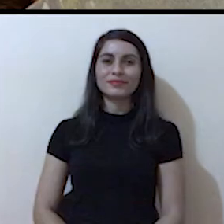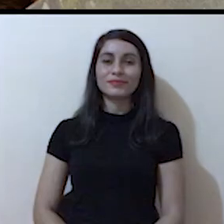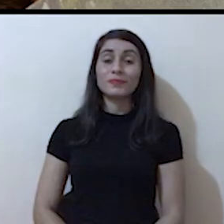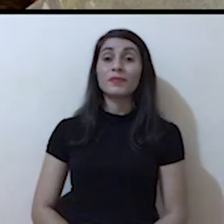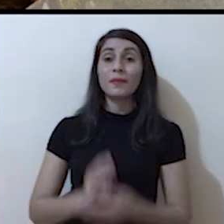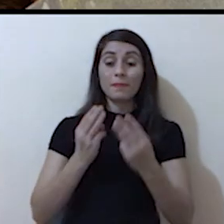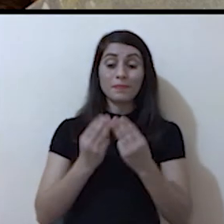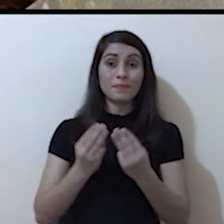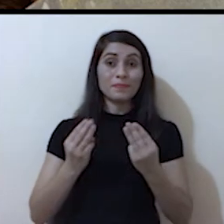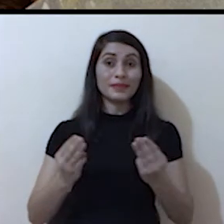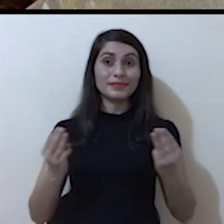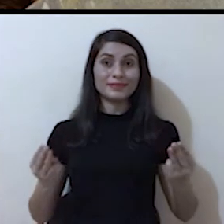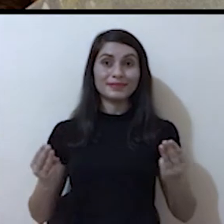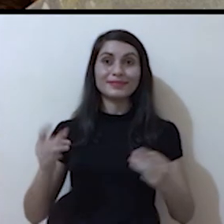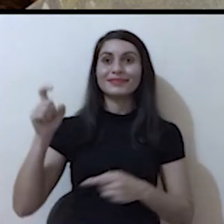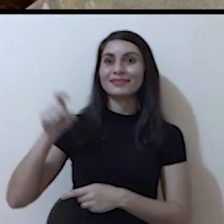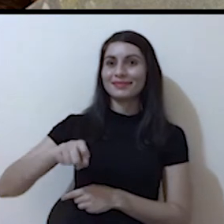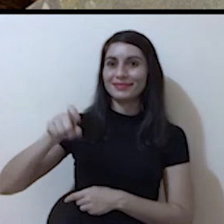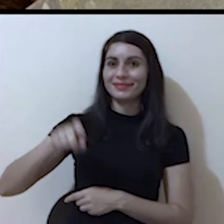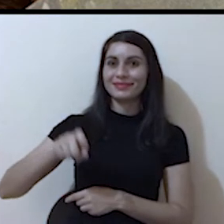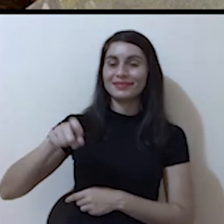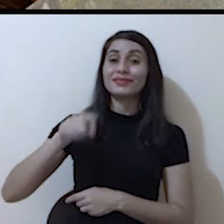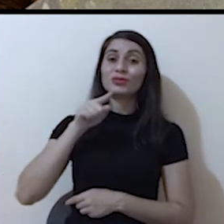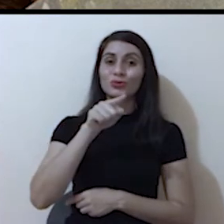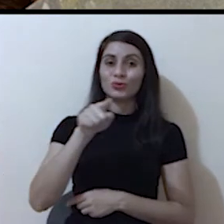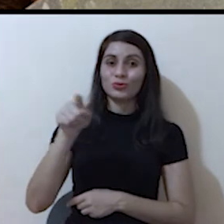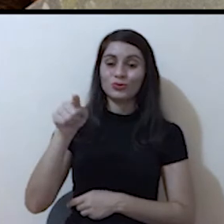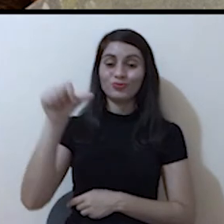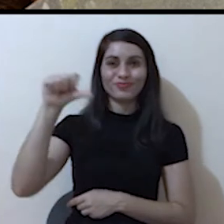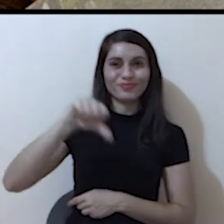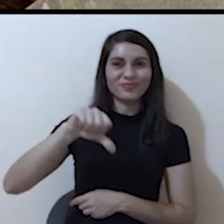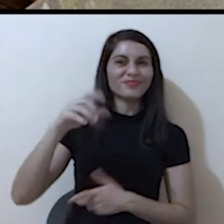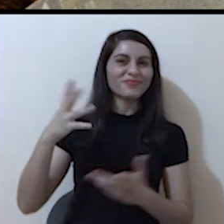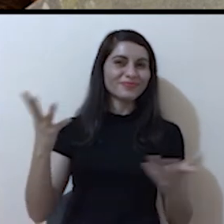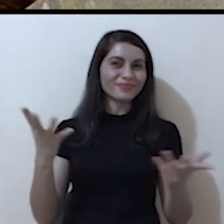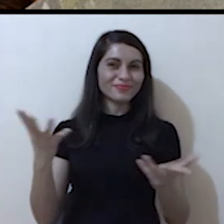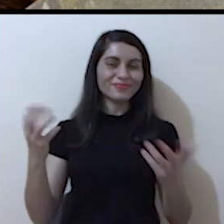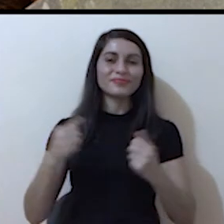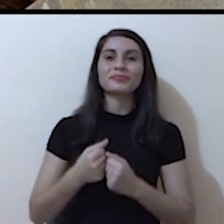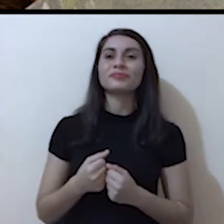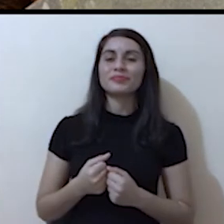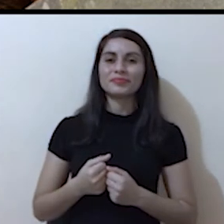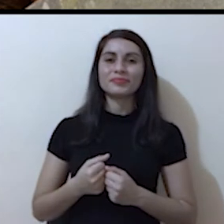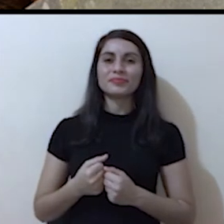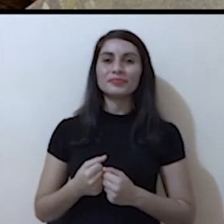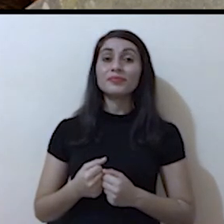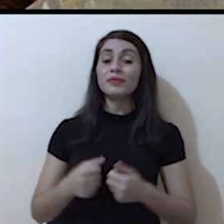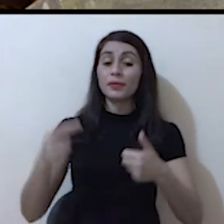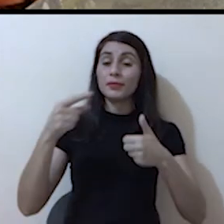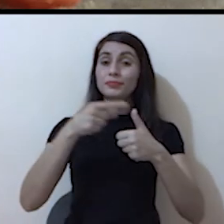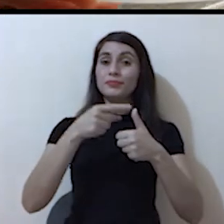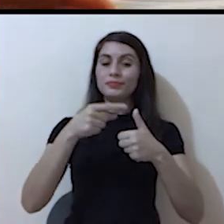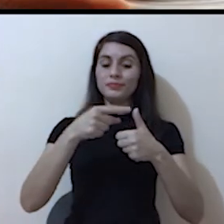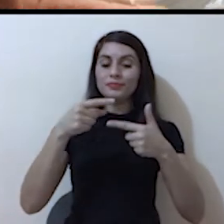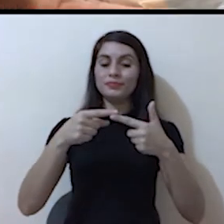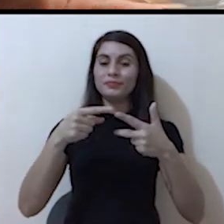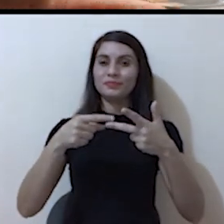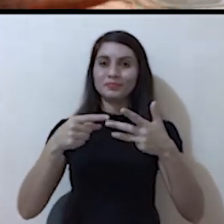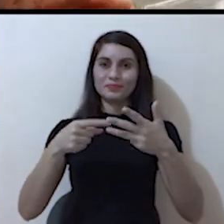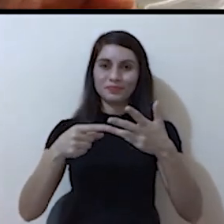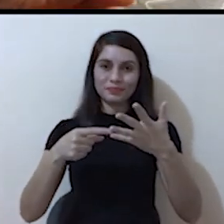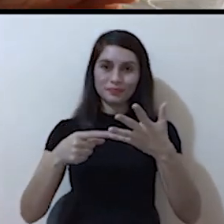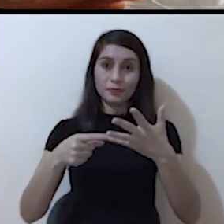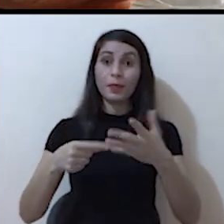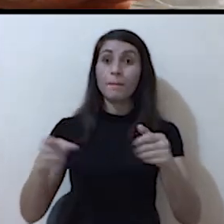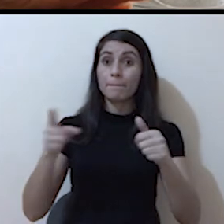Los materiales que vas a necesitar para el experimento del día de hoy son los siguientes. Vamos a necesitar